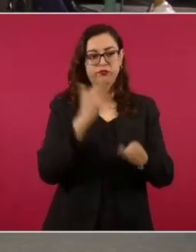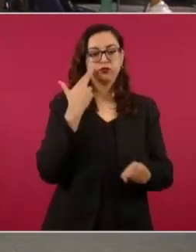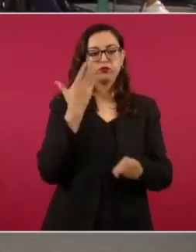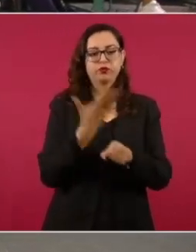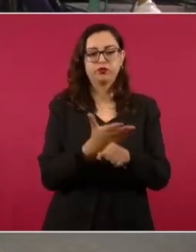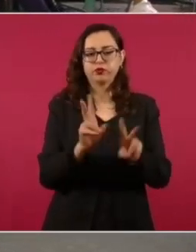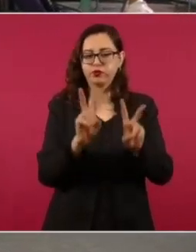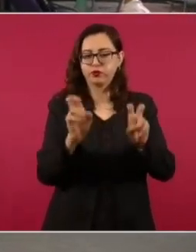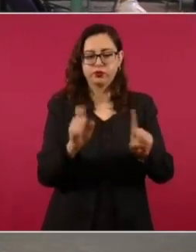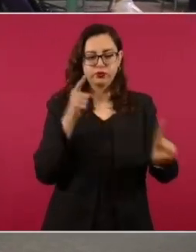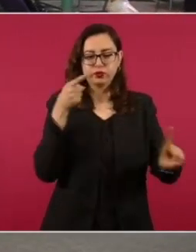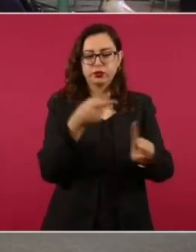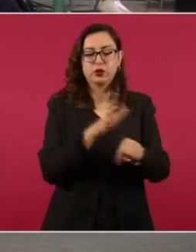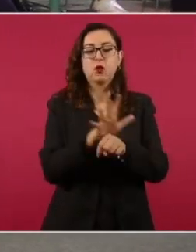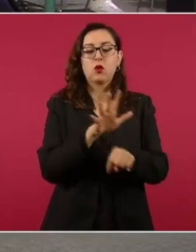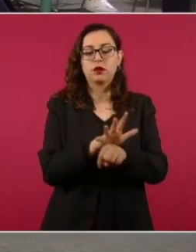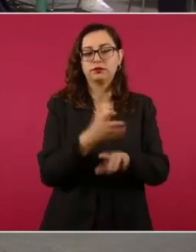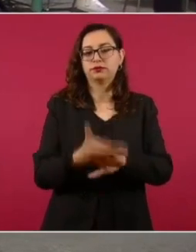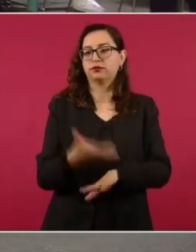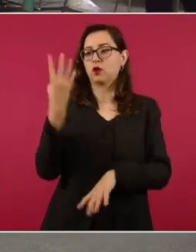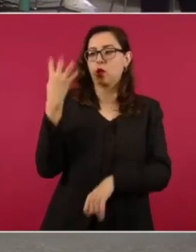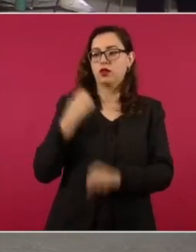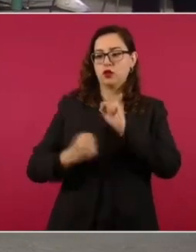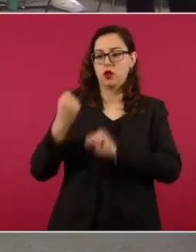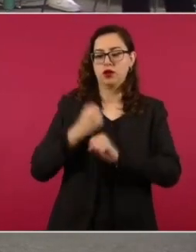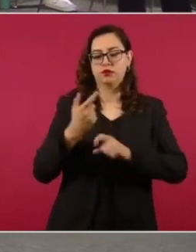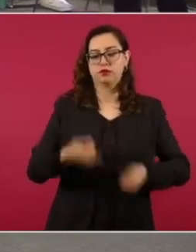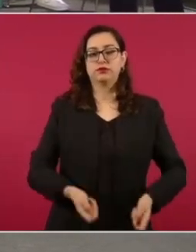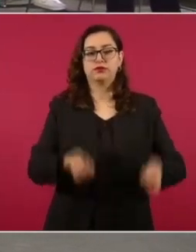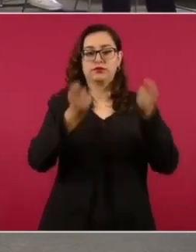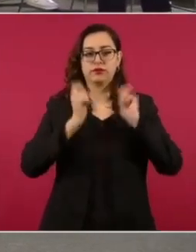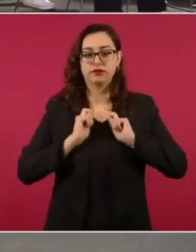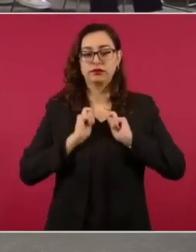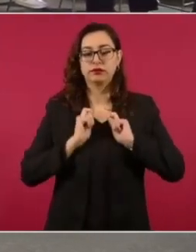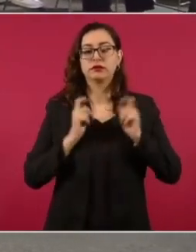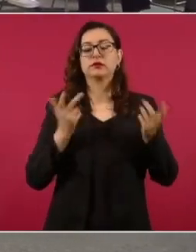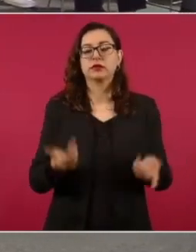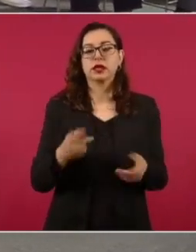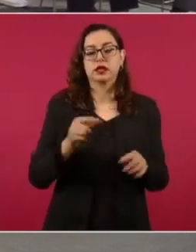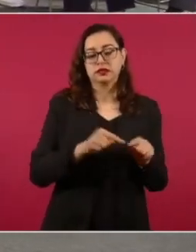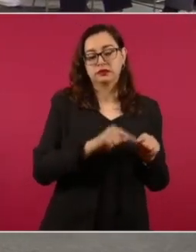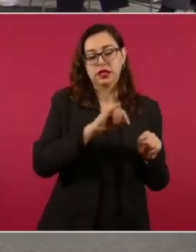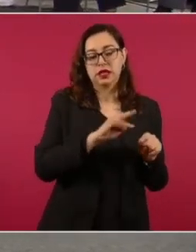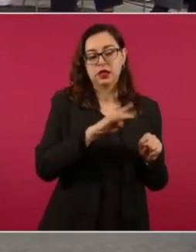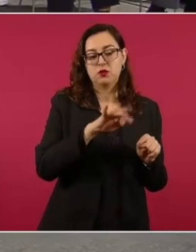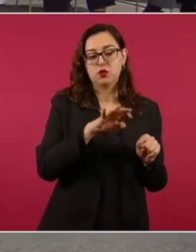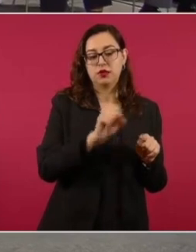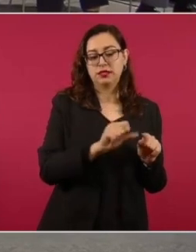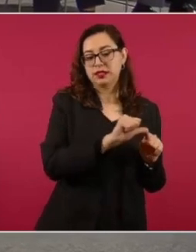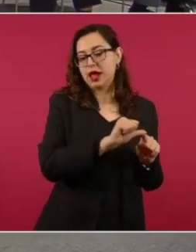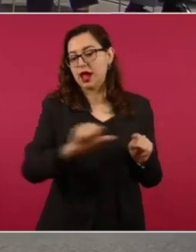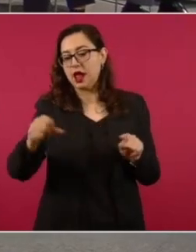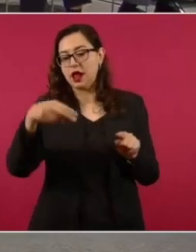proyecto que nos habían cargado desde el principio de la administración, que es el tramo Imuriz-Nogales. Es una obra que estaba inconclusa